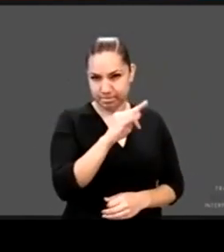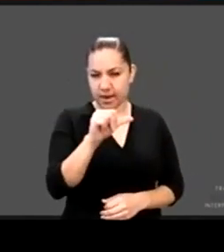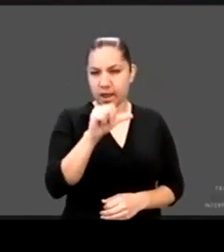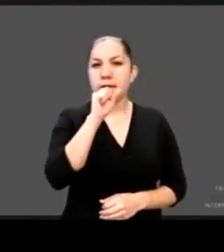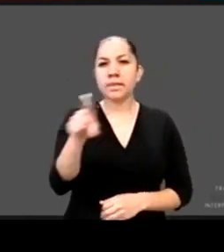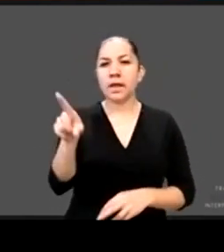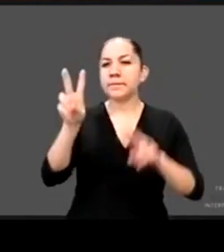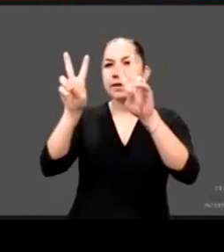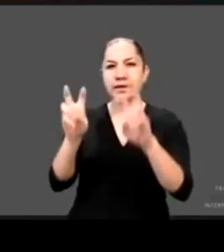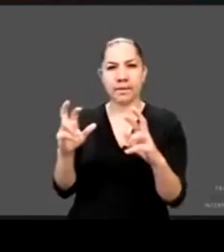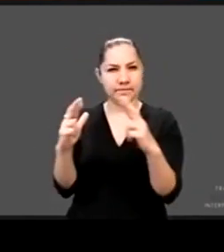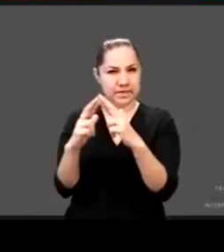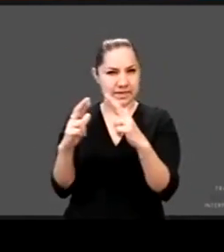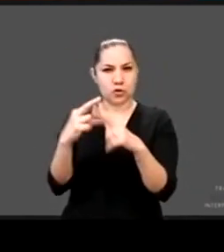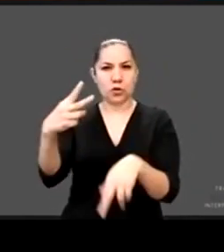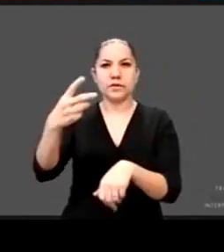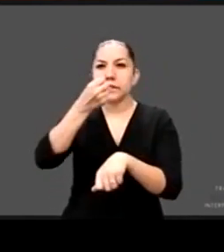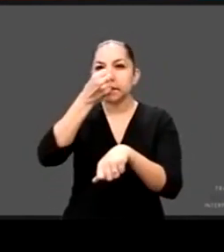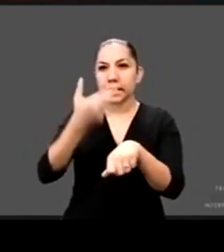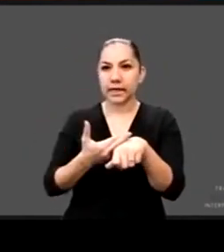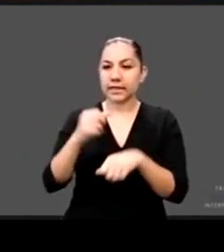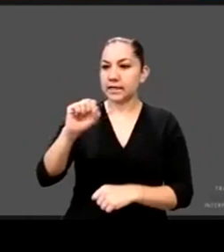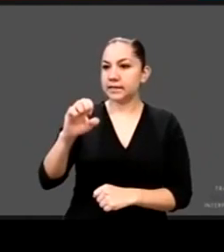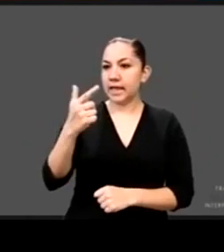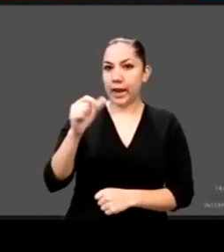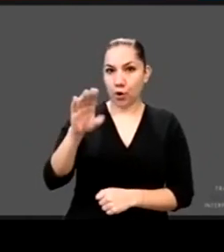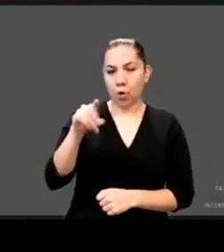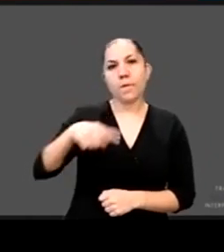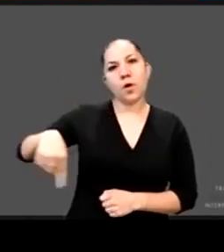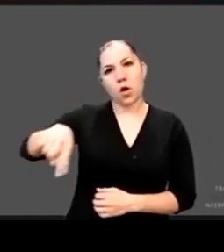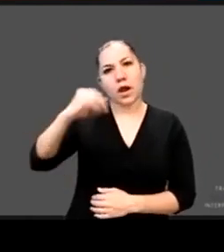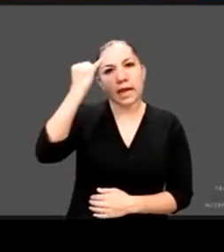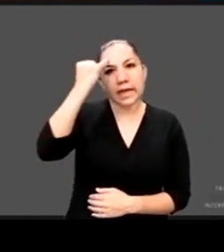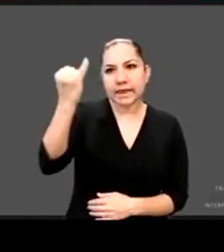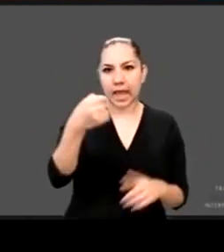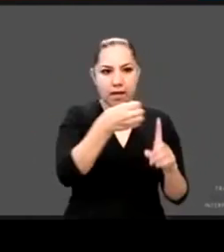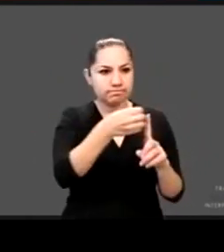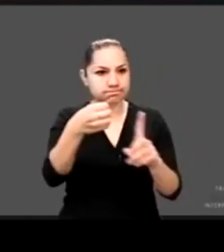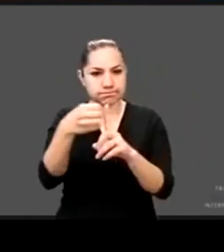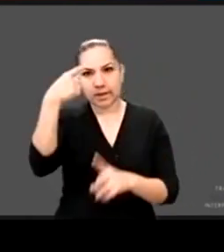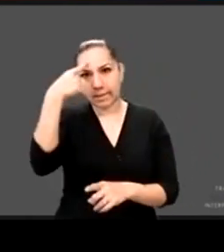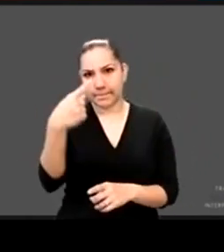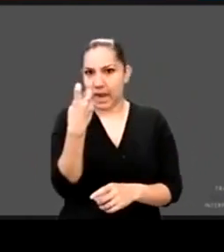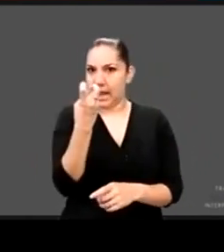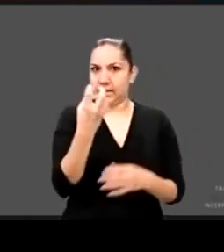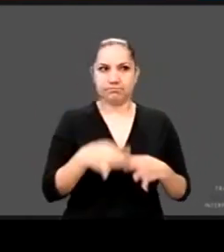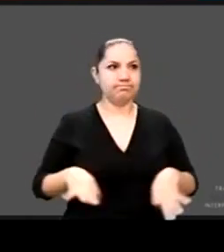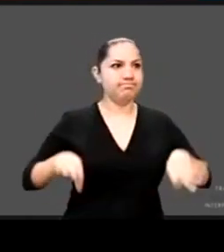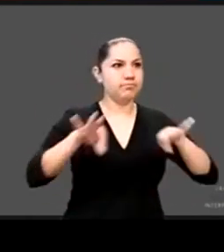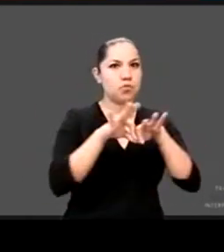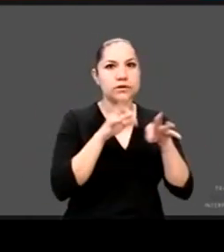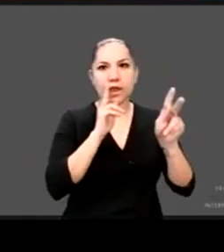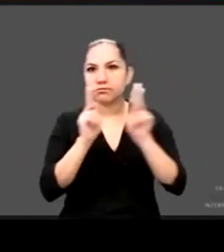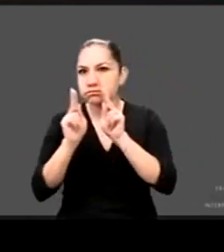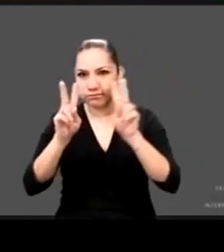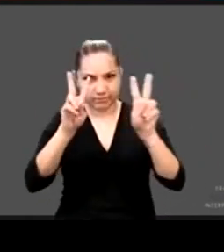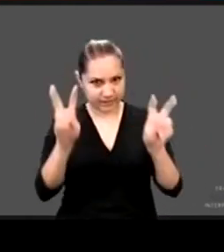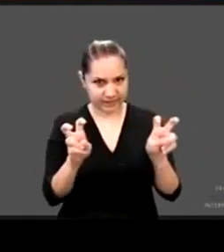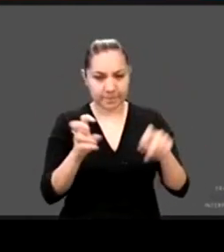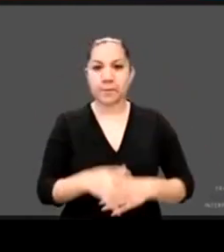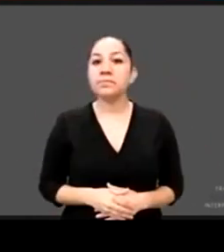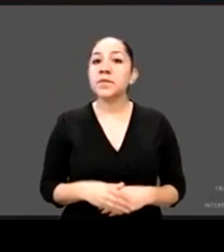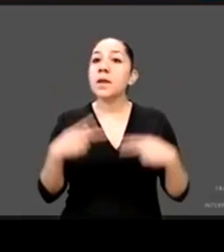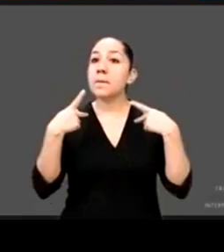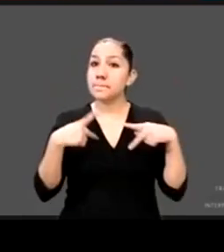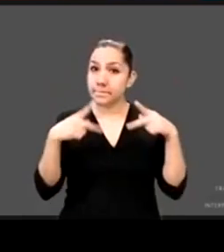de la Secretaría de Gobernación por organizar esta relevante conversación. Gracias a las personas que nos apoyan